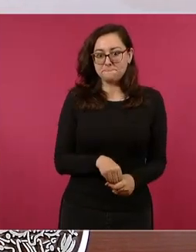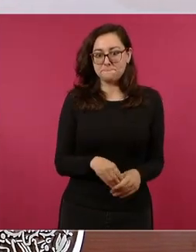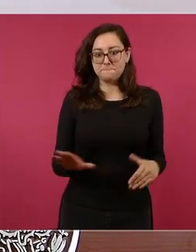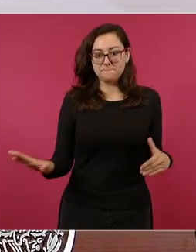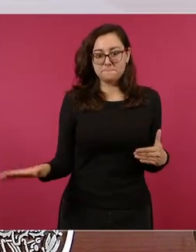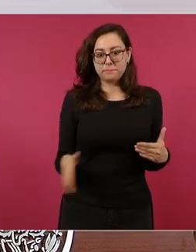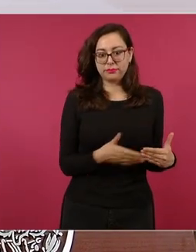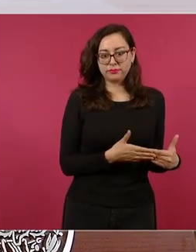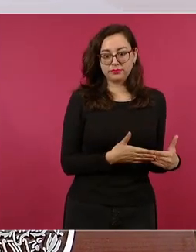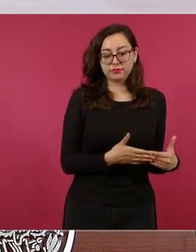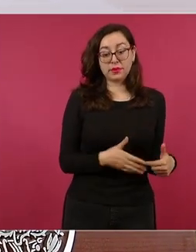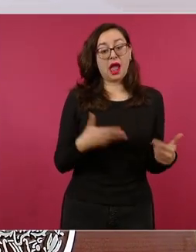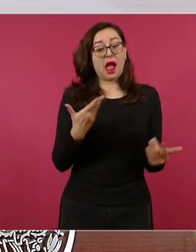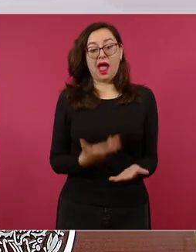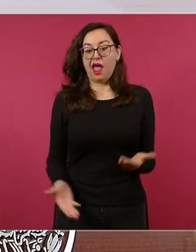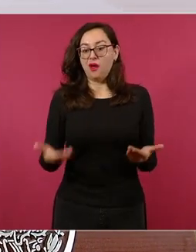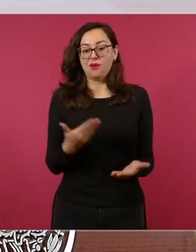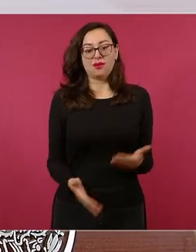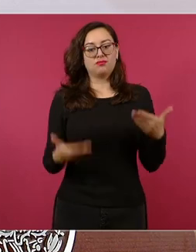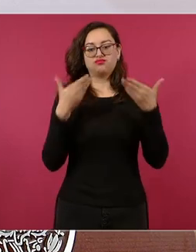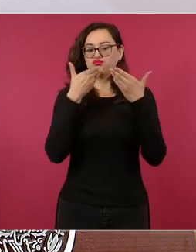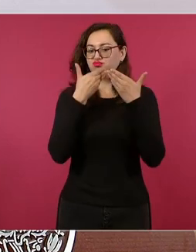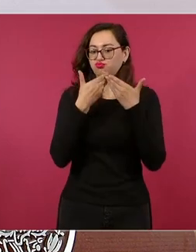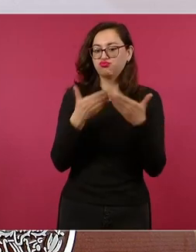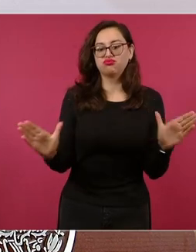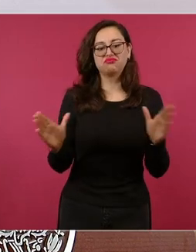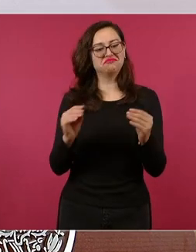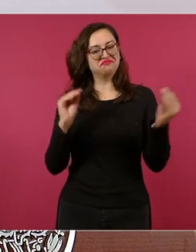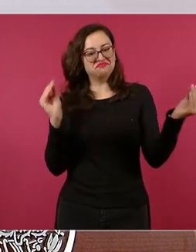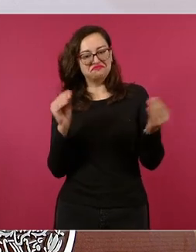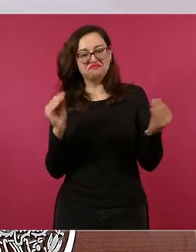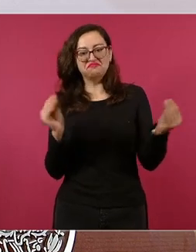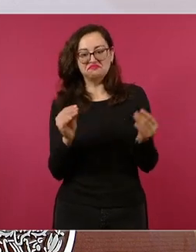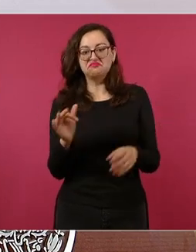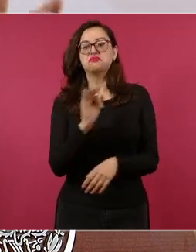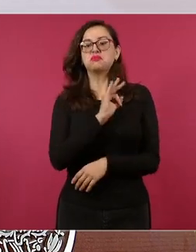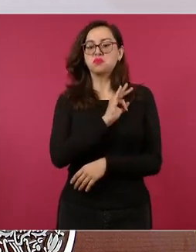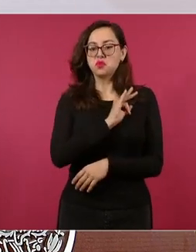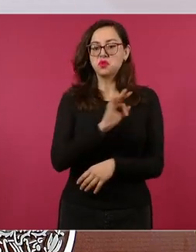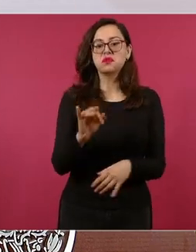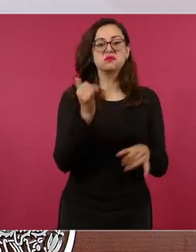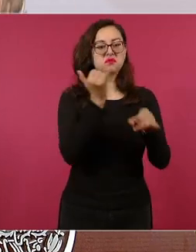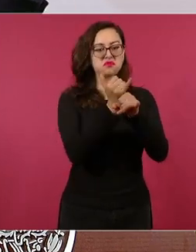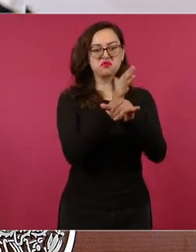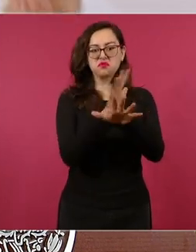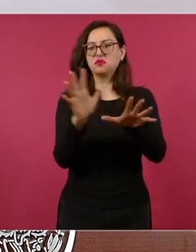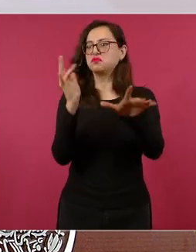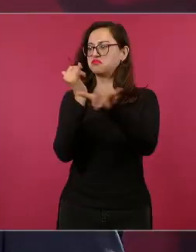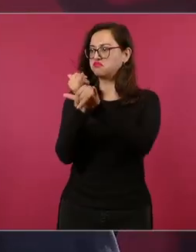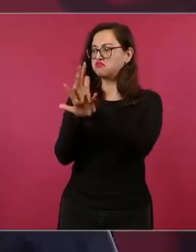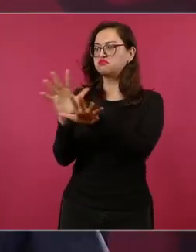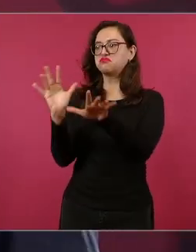hay excesos y hay